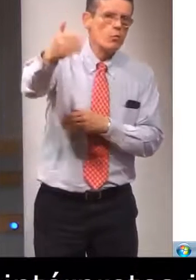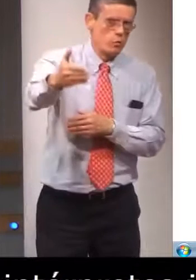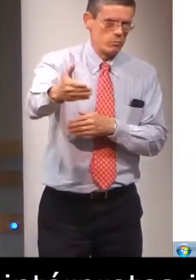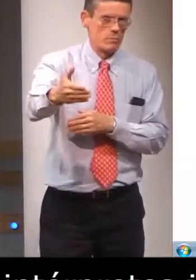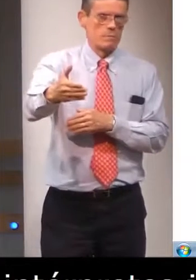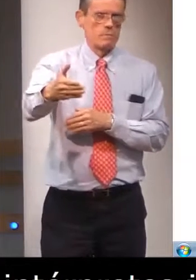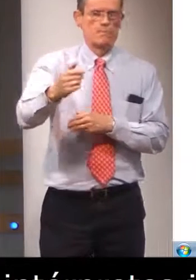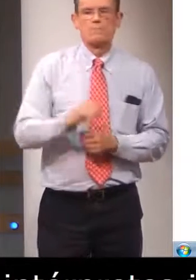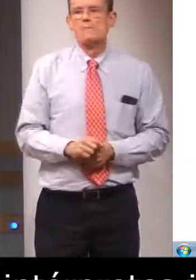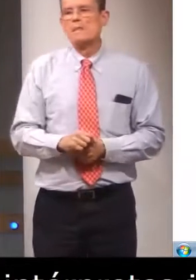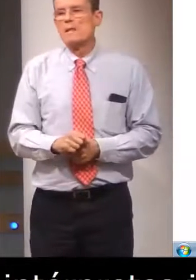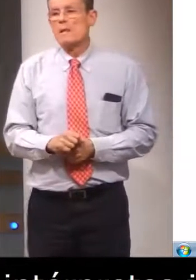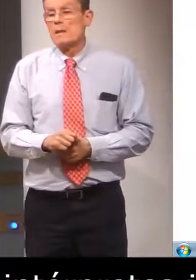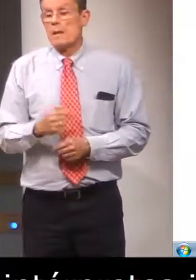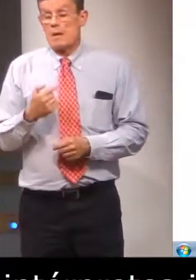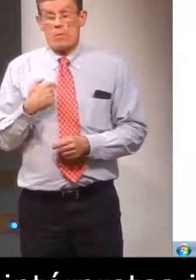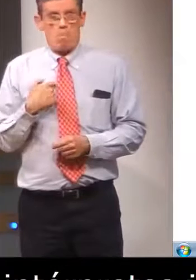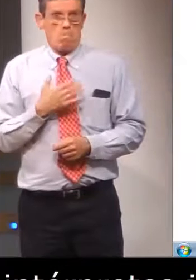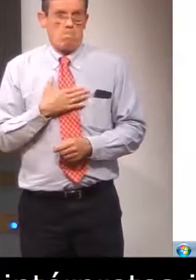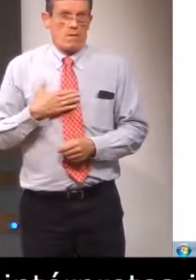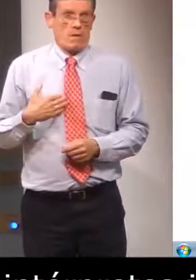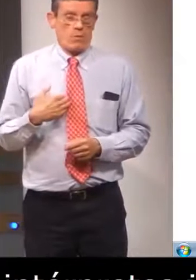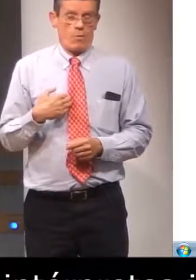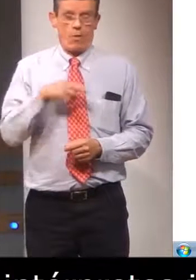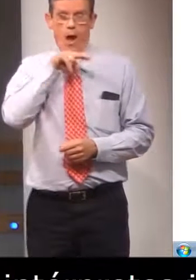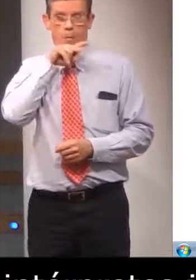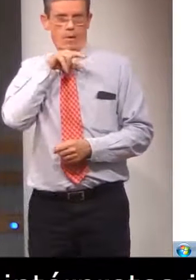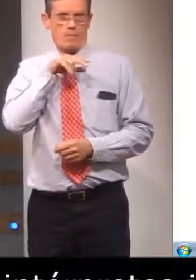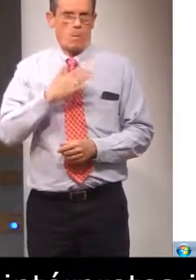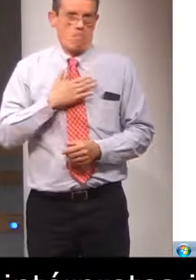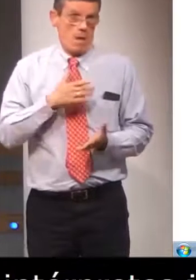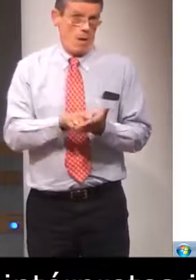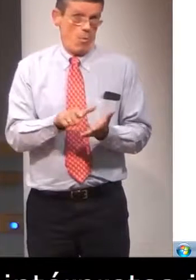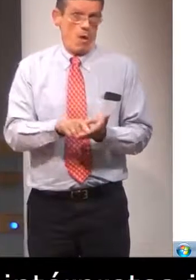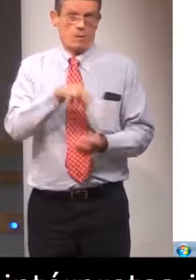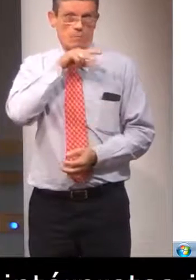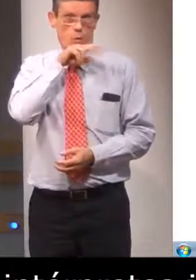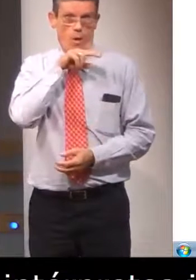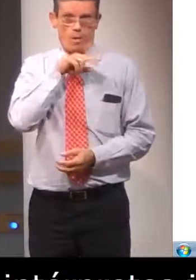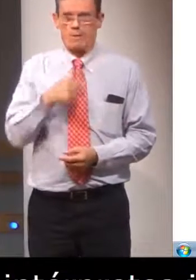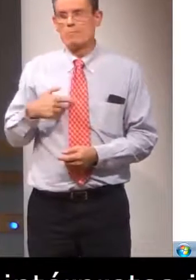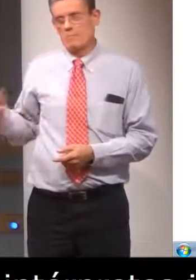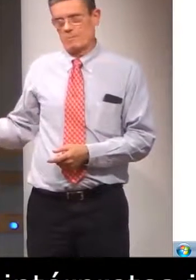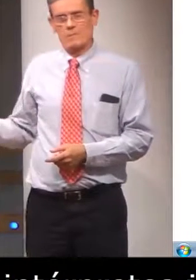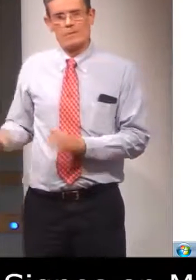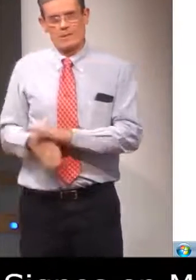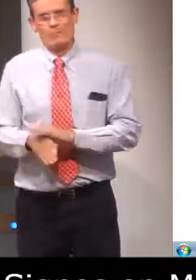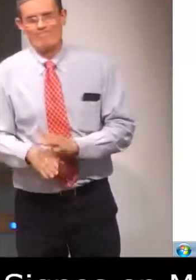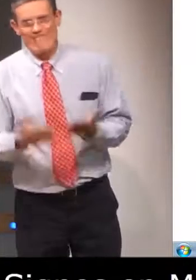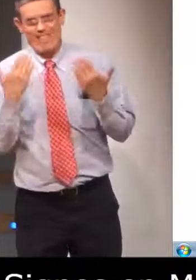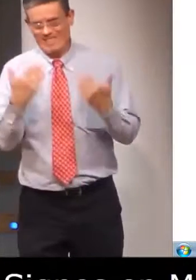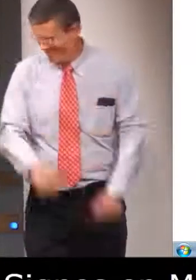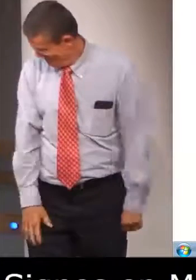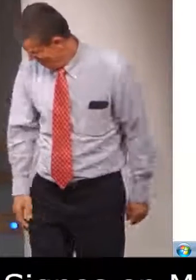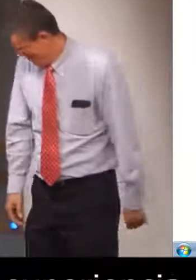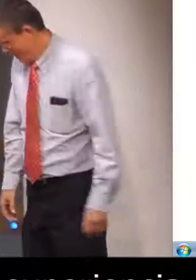propuestas de futuro y experiencias de cómo han desarrollado este aspecto. Si no os importa, prefiero